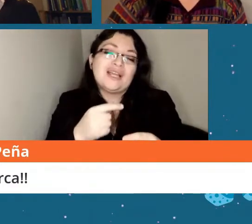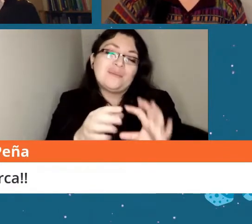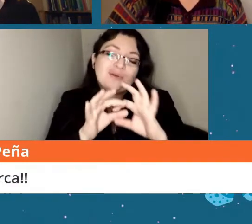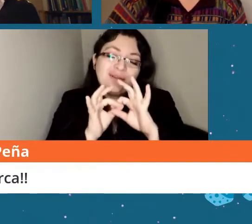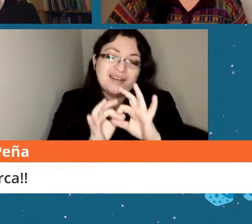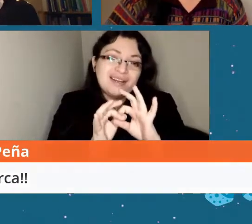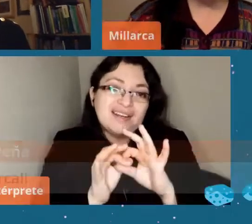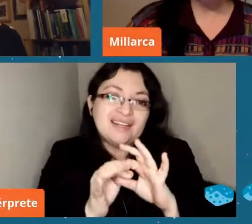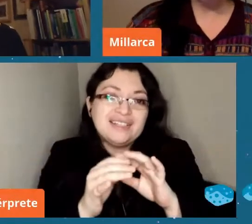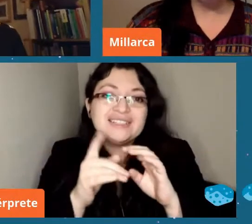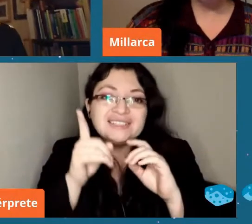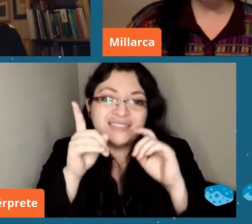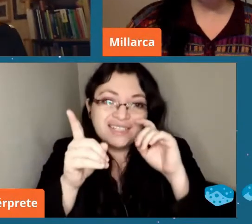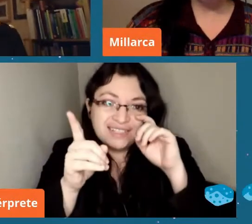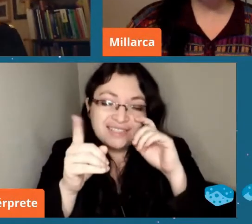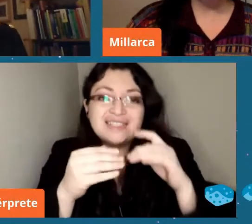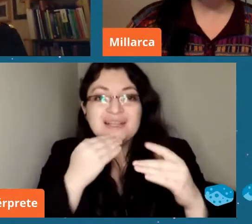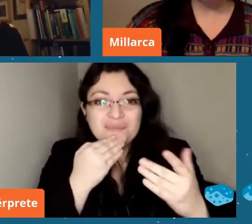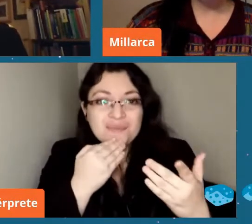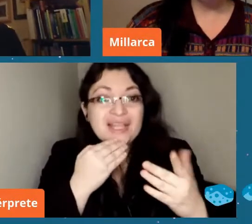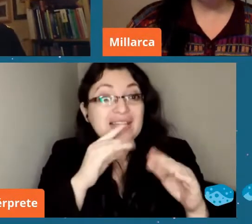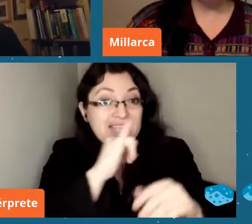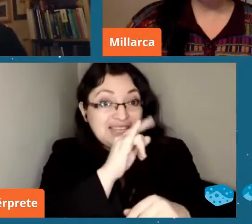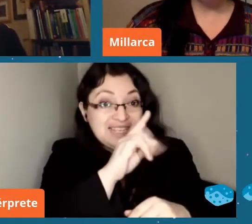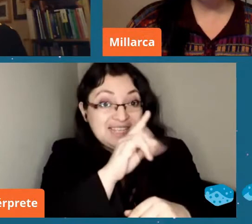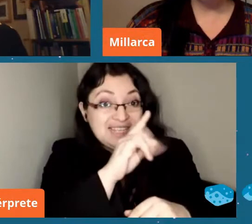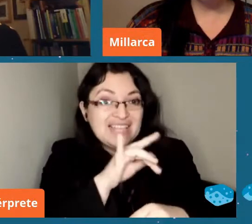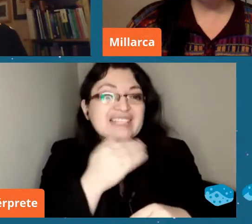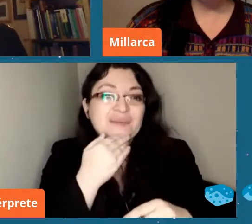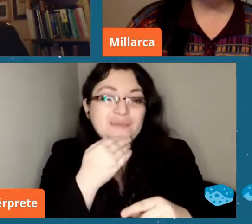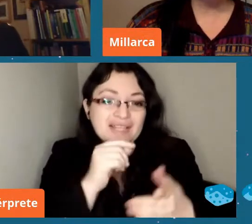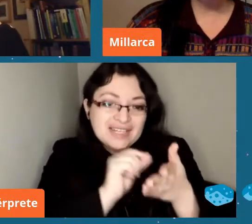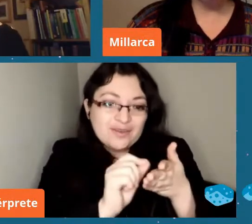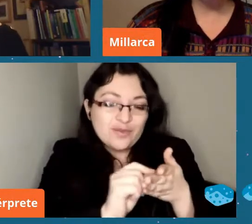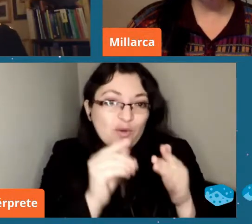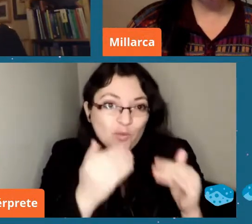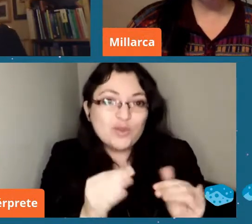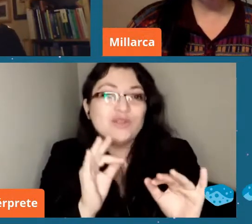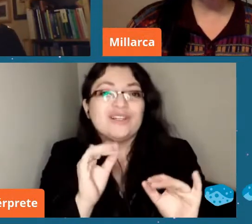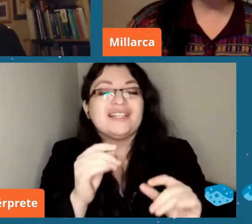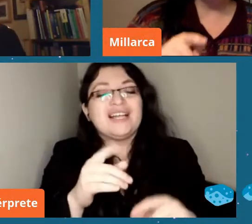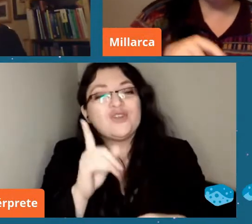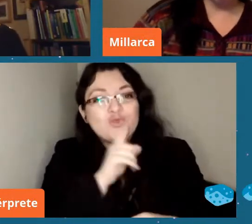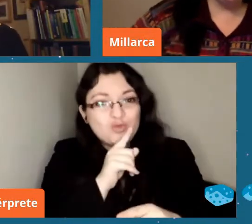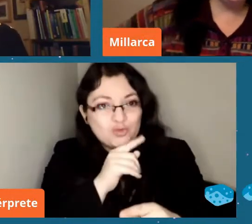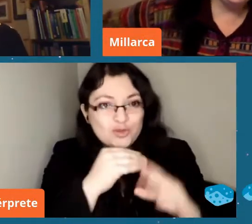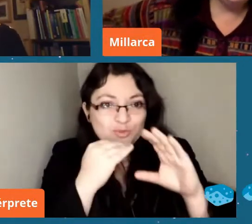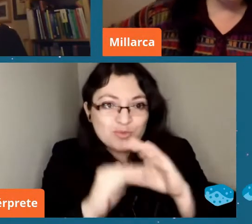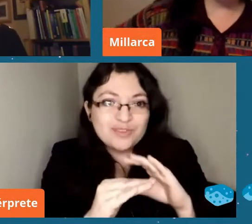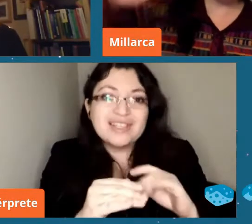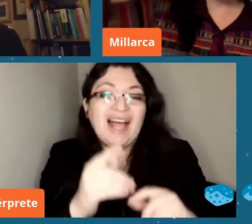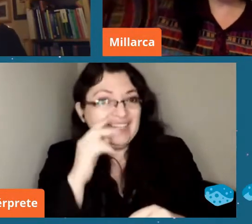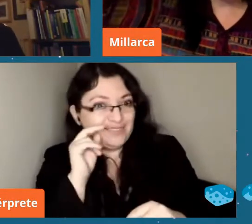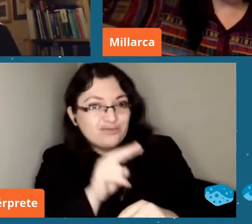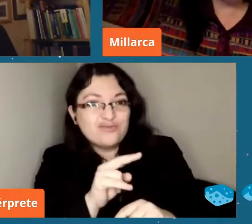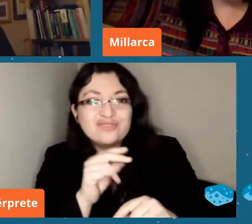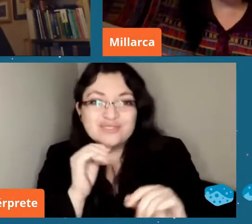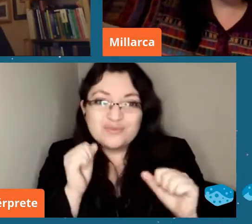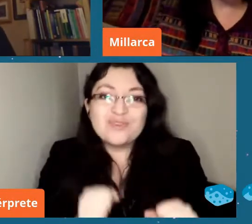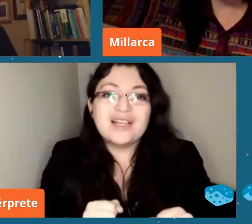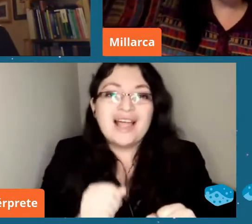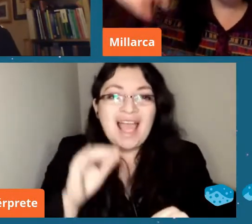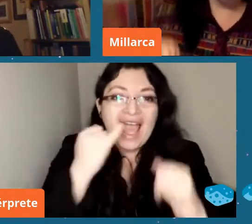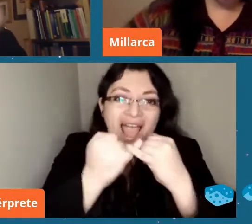por también Isaías Rojas acaba de escribir ahí el último mensaje para lo mismo lo alcancé amigo